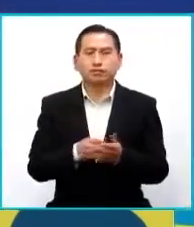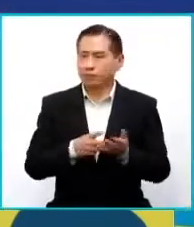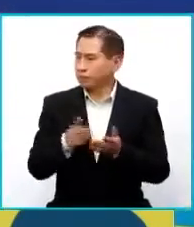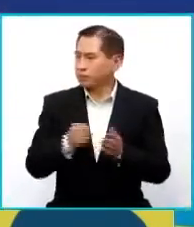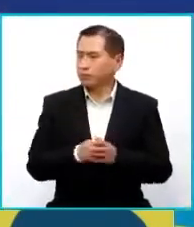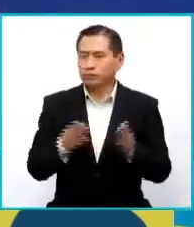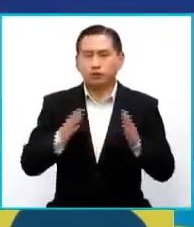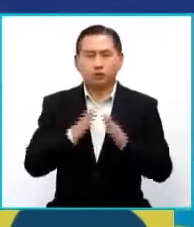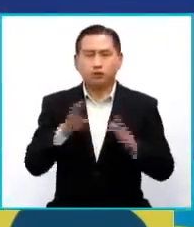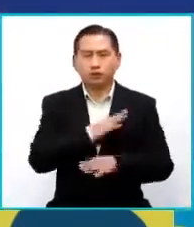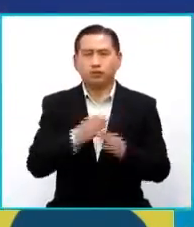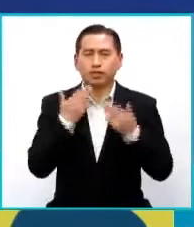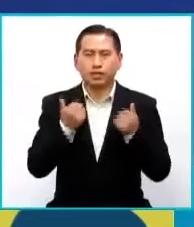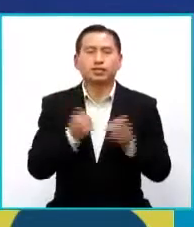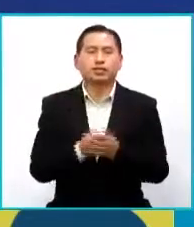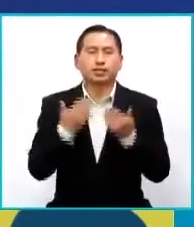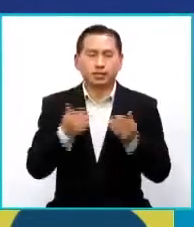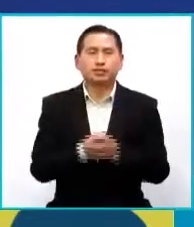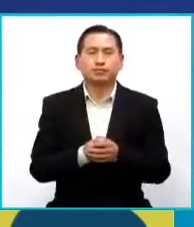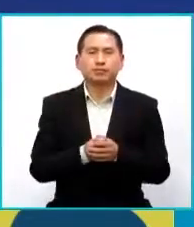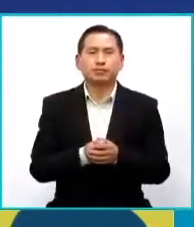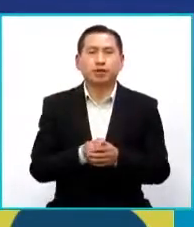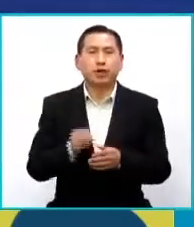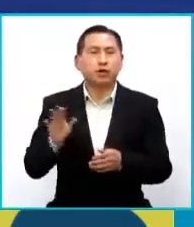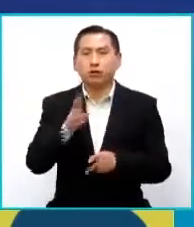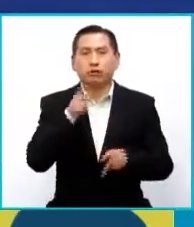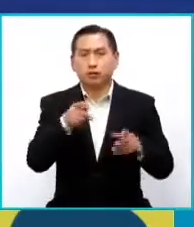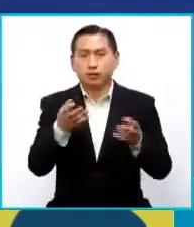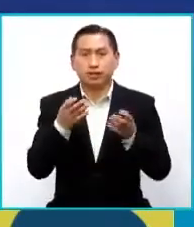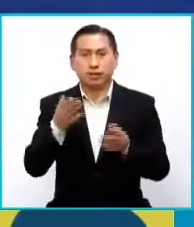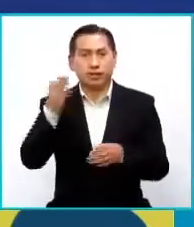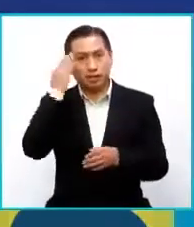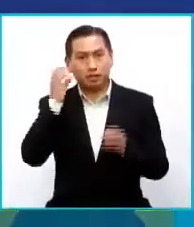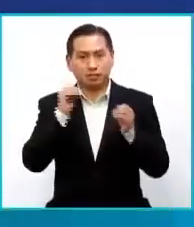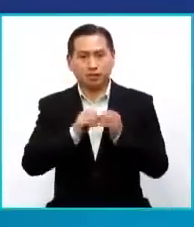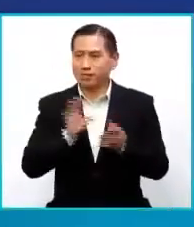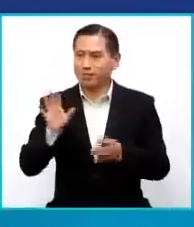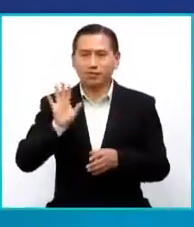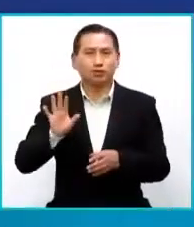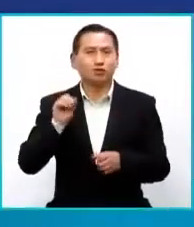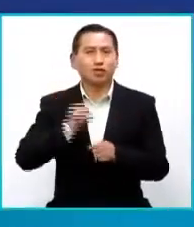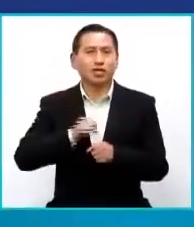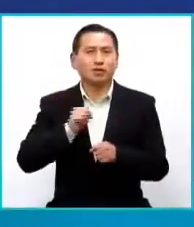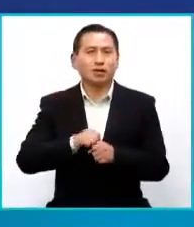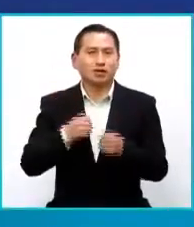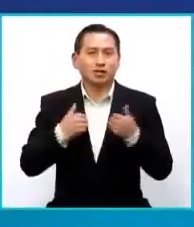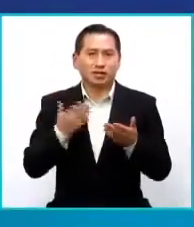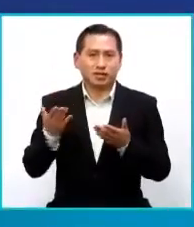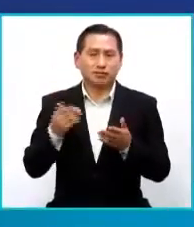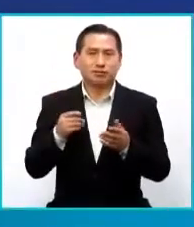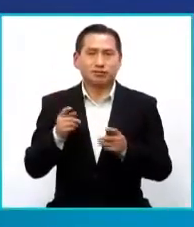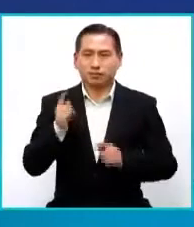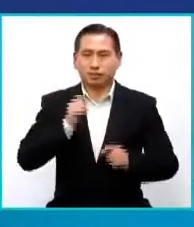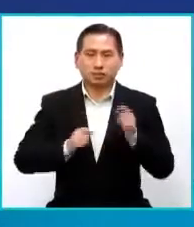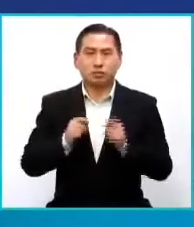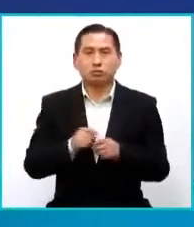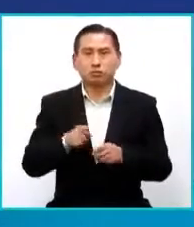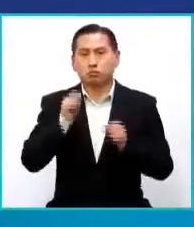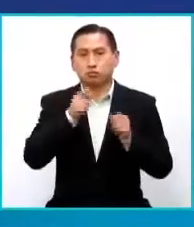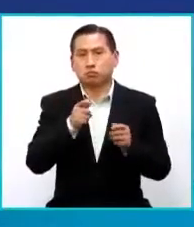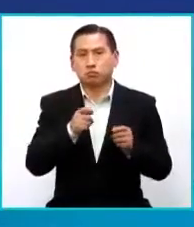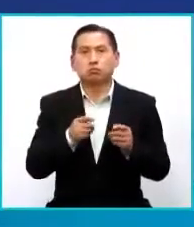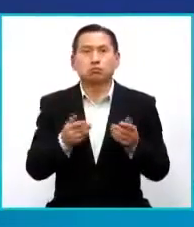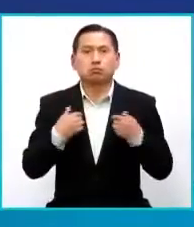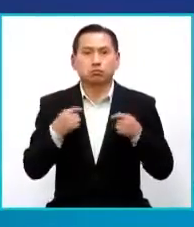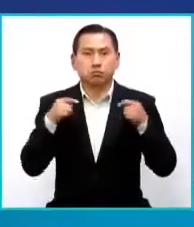verdad, mucha fuerza y muchas gracias. Gracias, gracias. Muy bien, para las personas interesadas en conocer parte del trabajo que realiza Teatro Torno, recuerde que puede